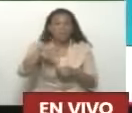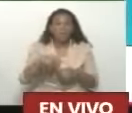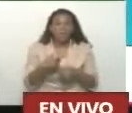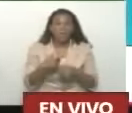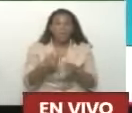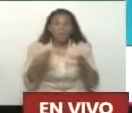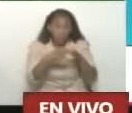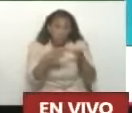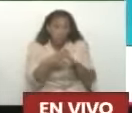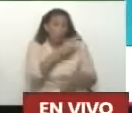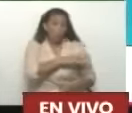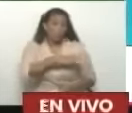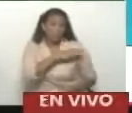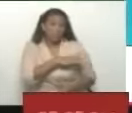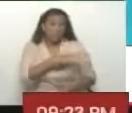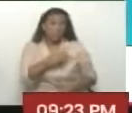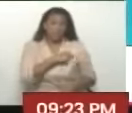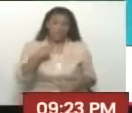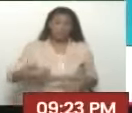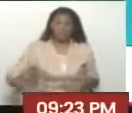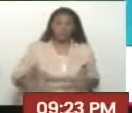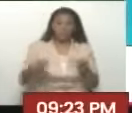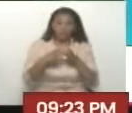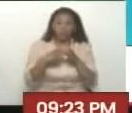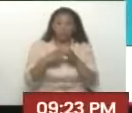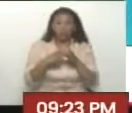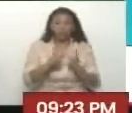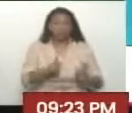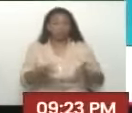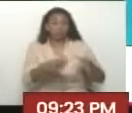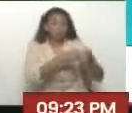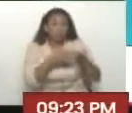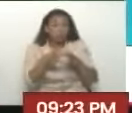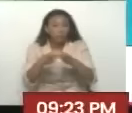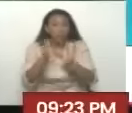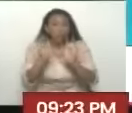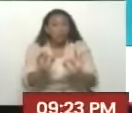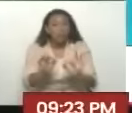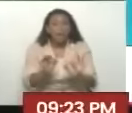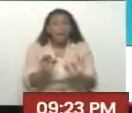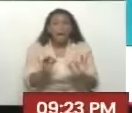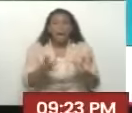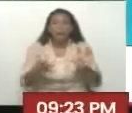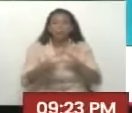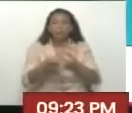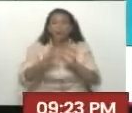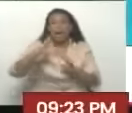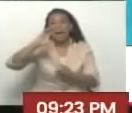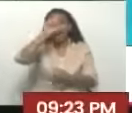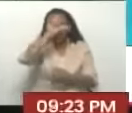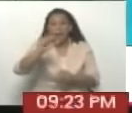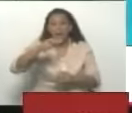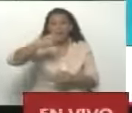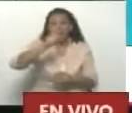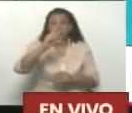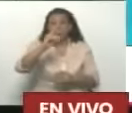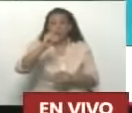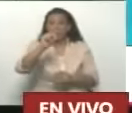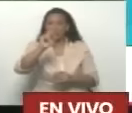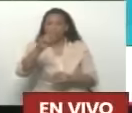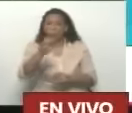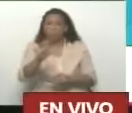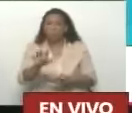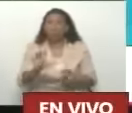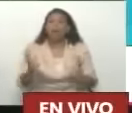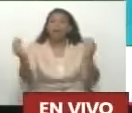China bastante grande, tenemos una delegación que fue a Chandón para los acuerdos de